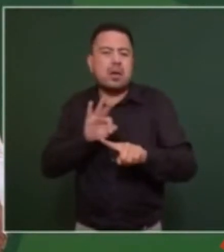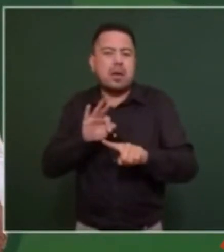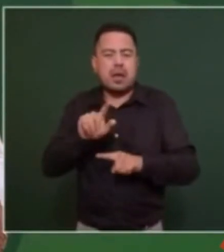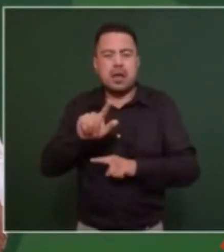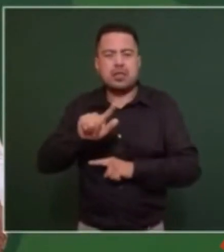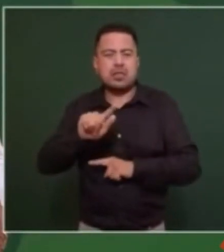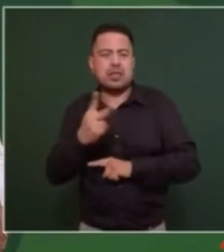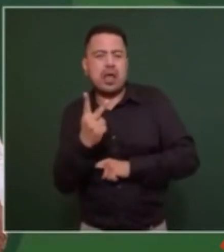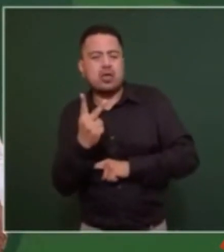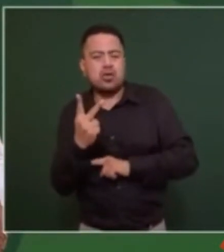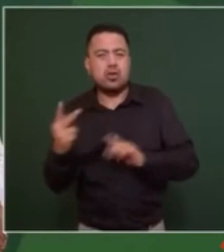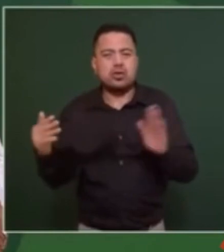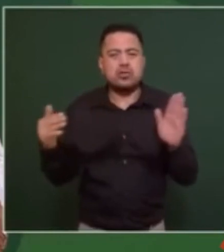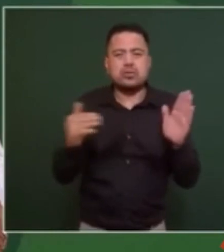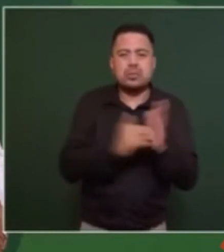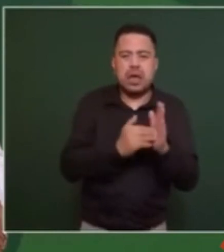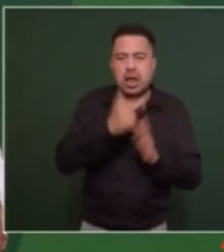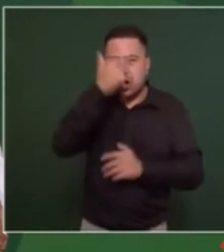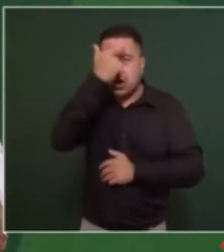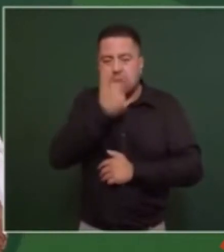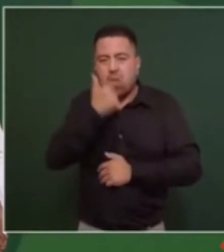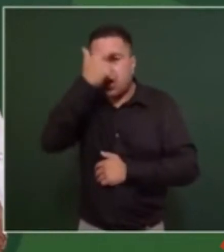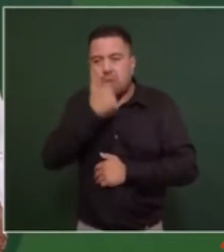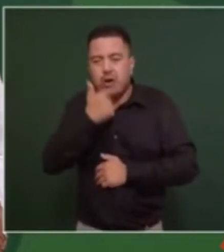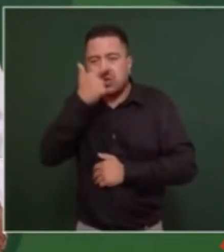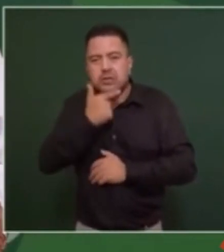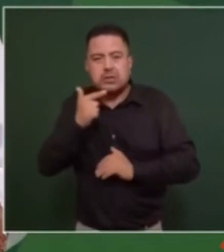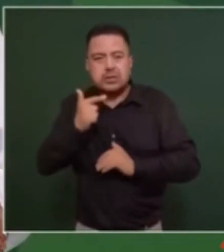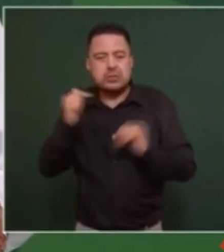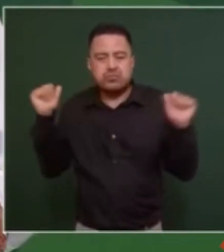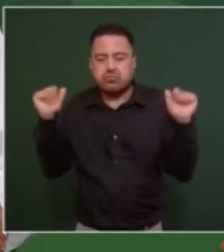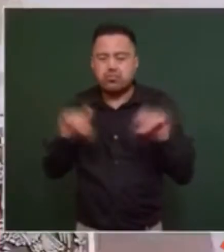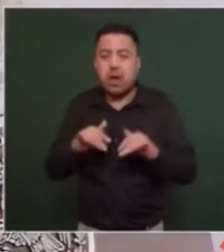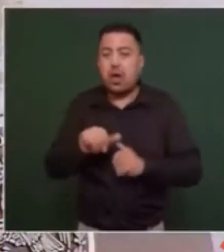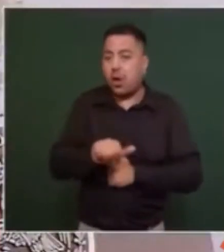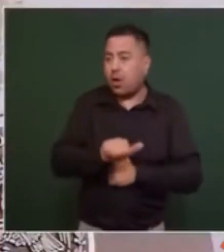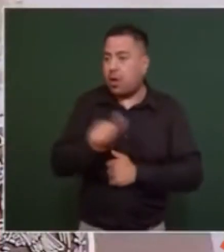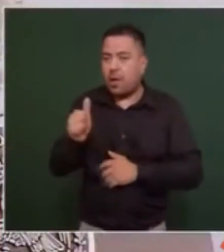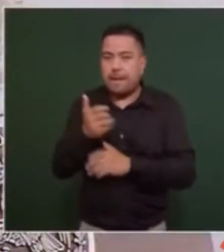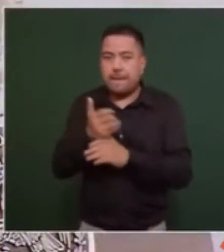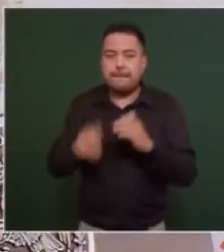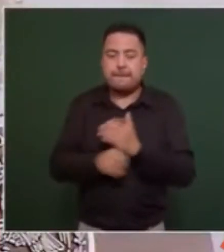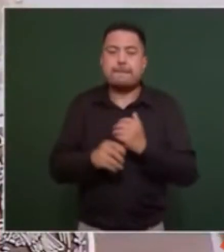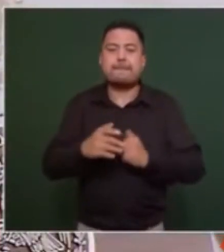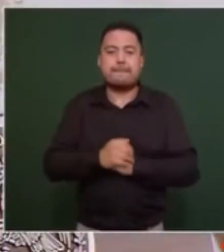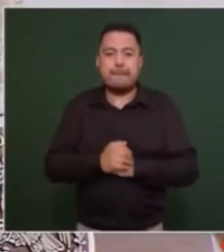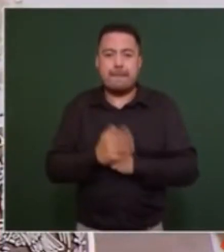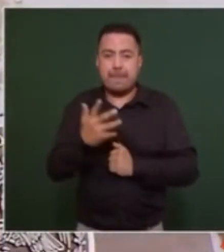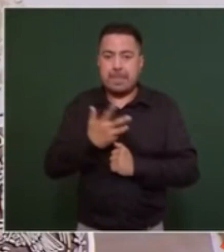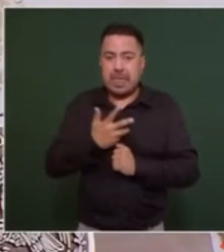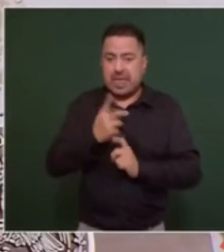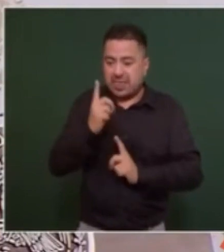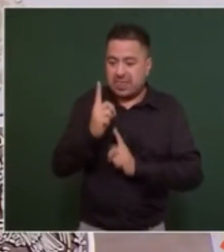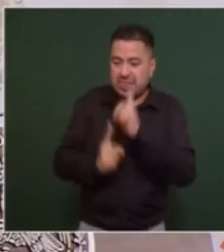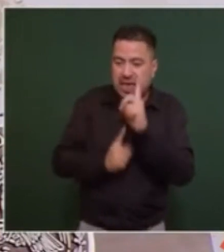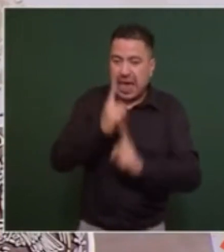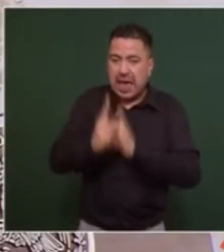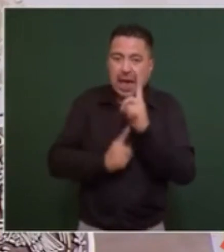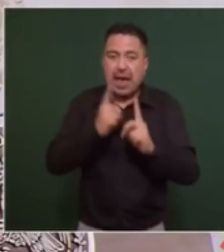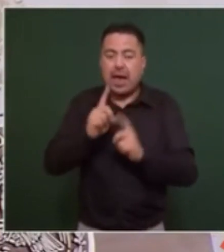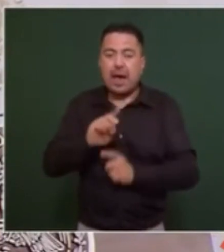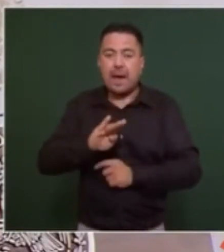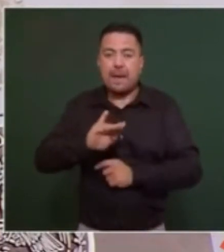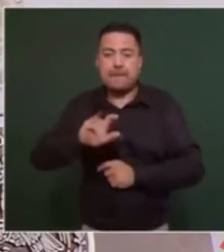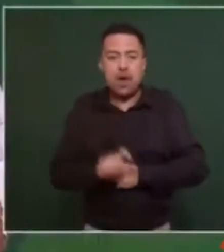72.000 noches. Por otra parte tenemos eventos deportivos, box,